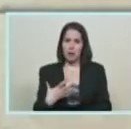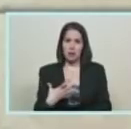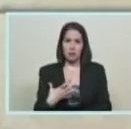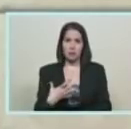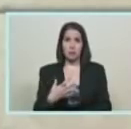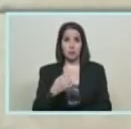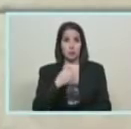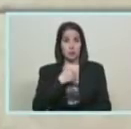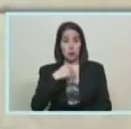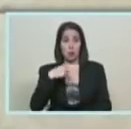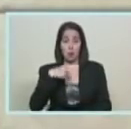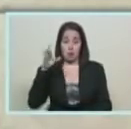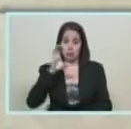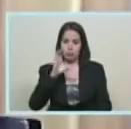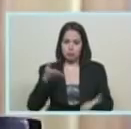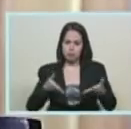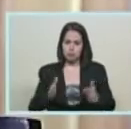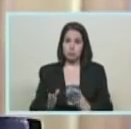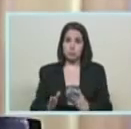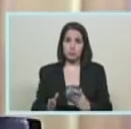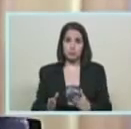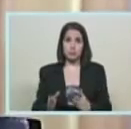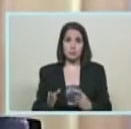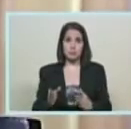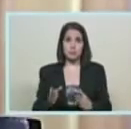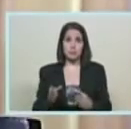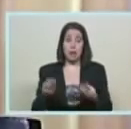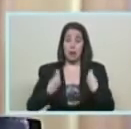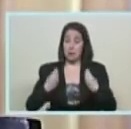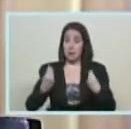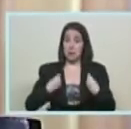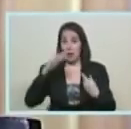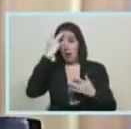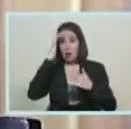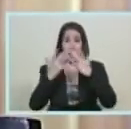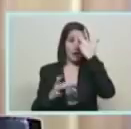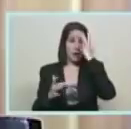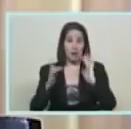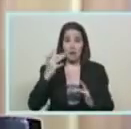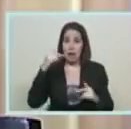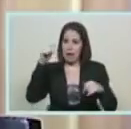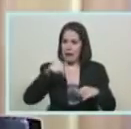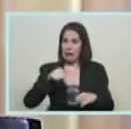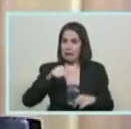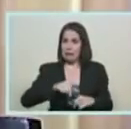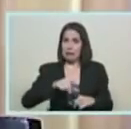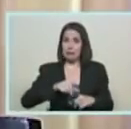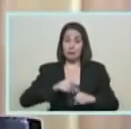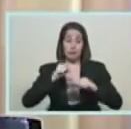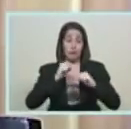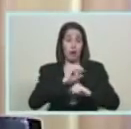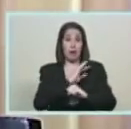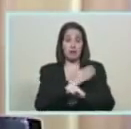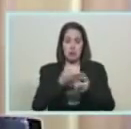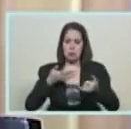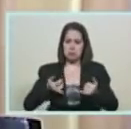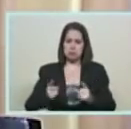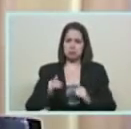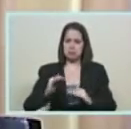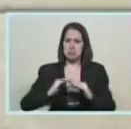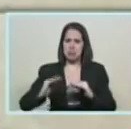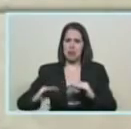Yo como caraqueño, Erika, viví los carnavales intensamente, por allá muy chamito,